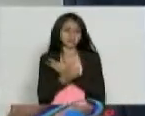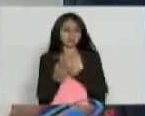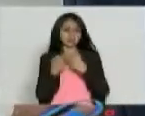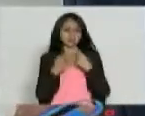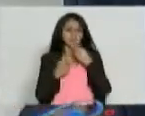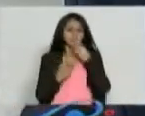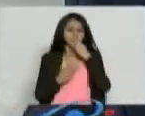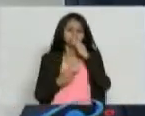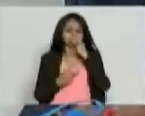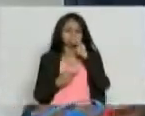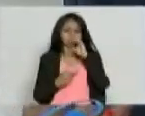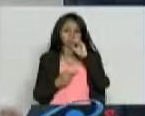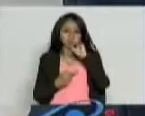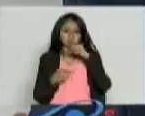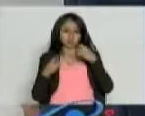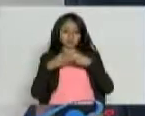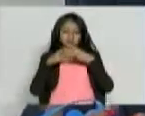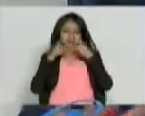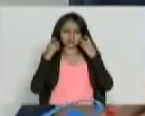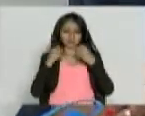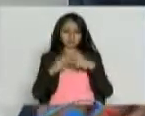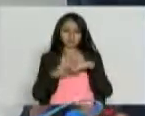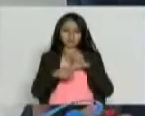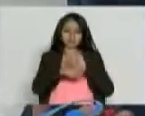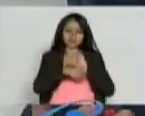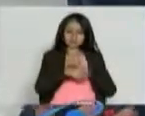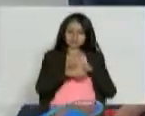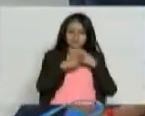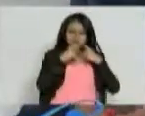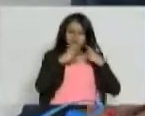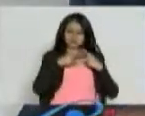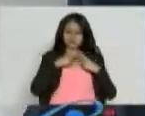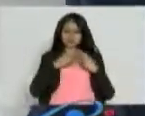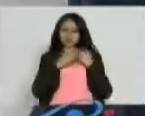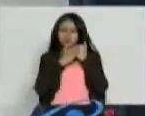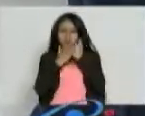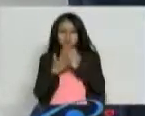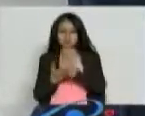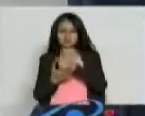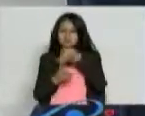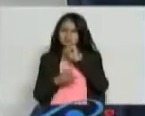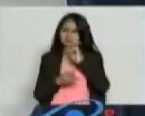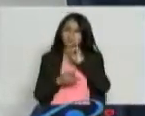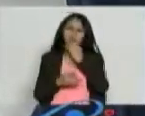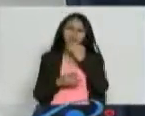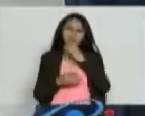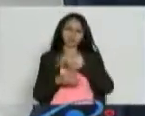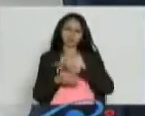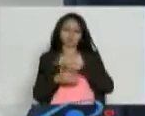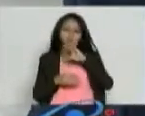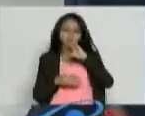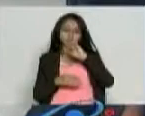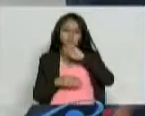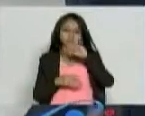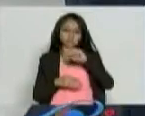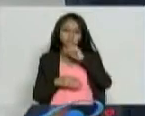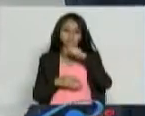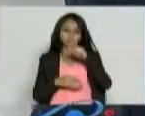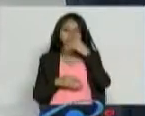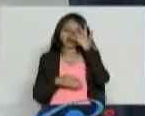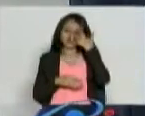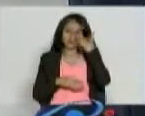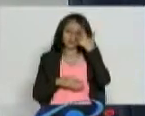bioenergética, en los médicos alternativos, en fin, ustedes oyen decir mucho al doctor Jorge Enrique Rojas aquí de exámenes que son